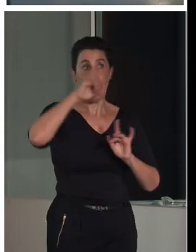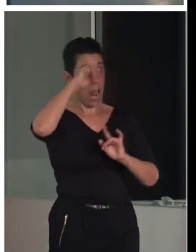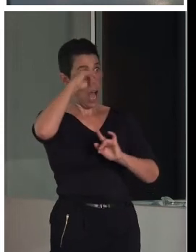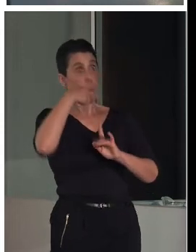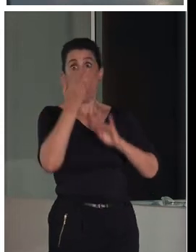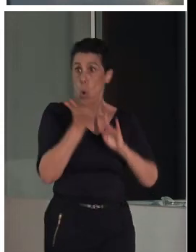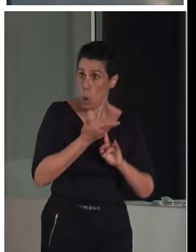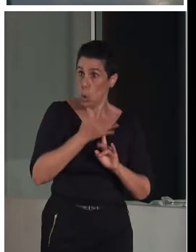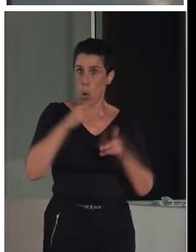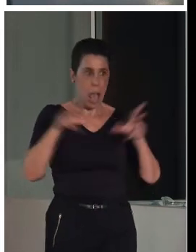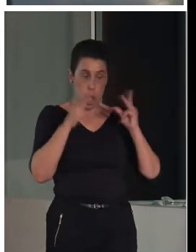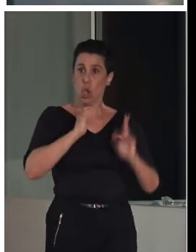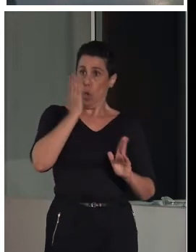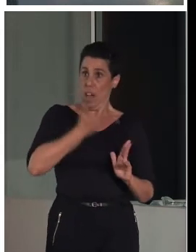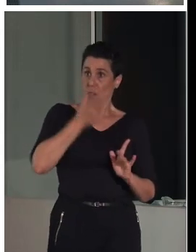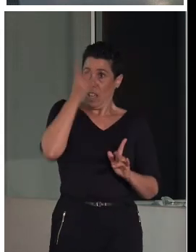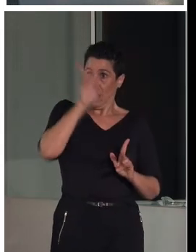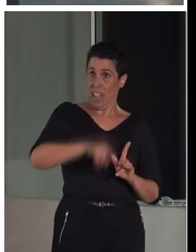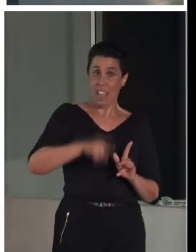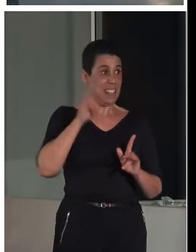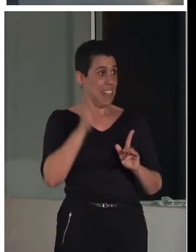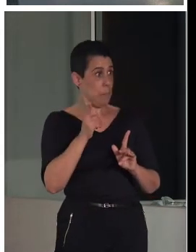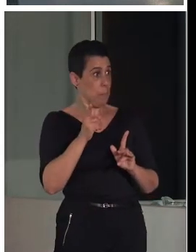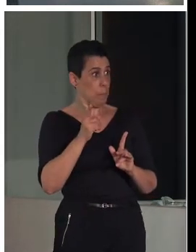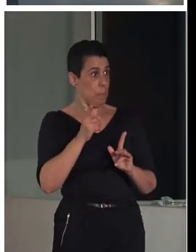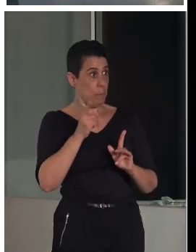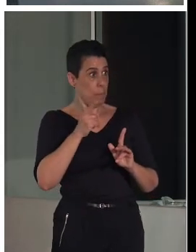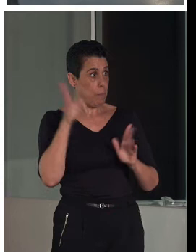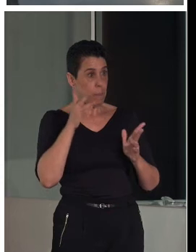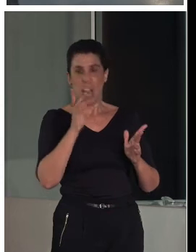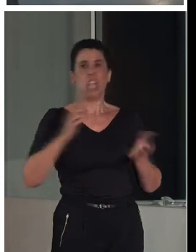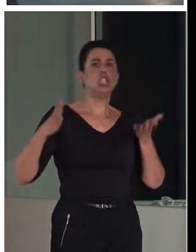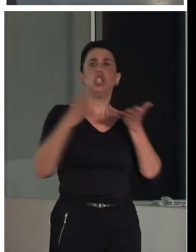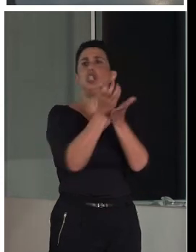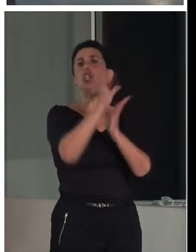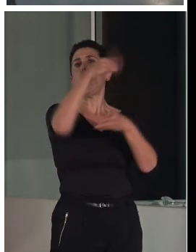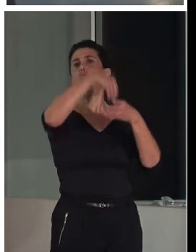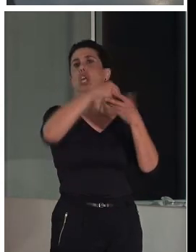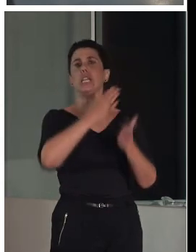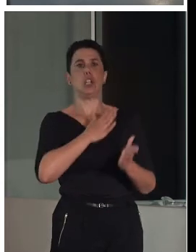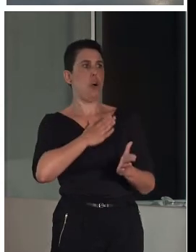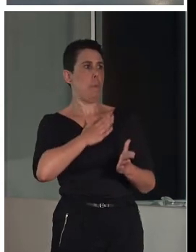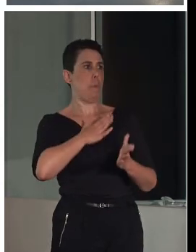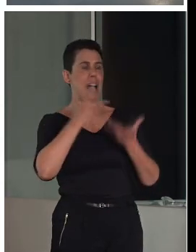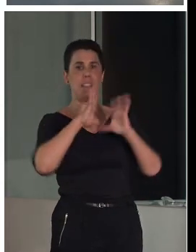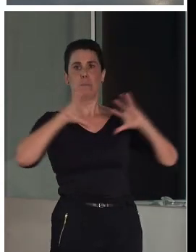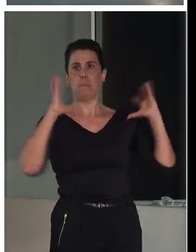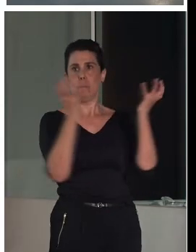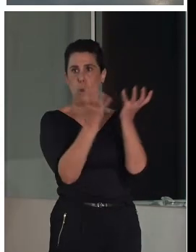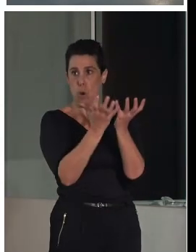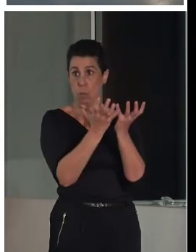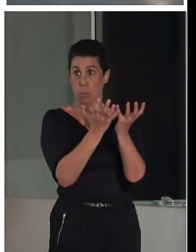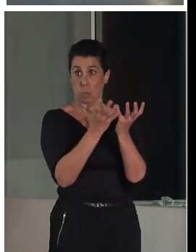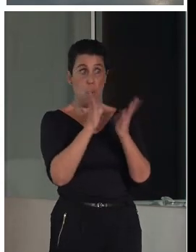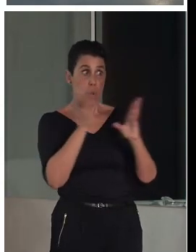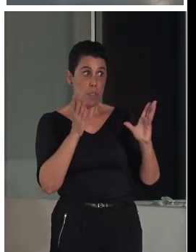y a todos aquellos supuestos que los incluimos en la denominación de patrimonio inmaterial y que están asociados a lo mudéjar. Porque, al final, tiene una